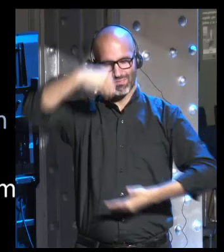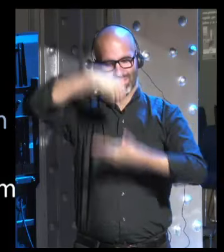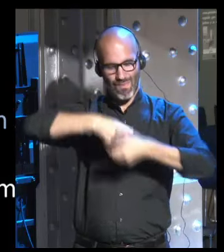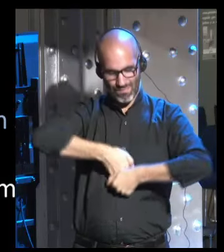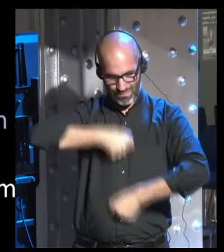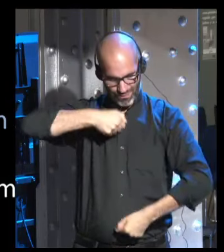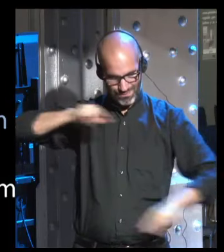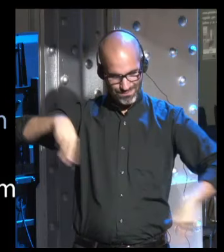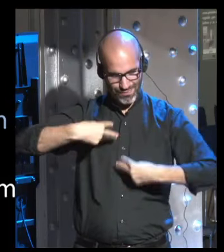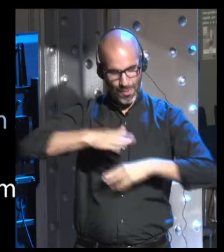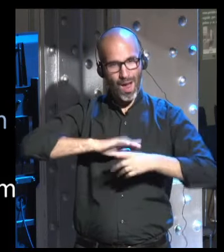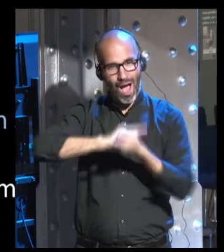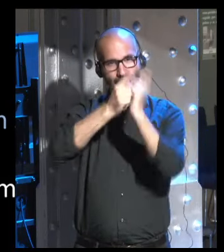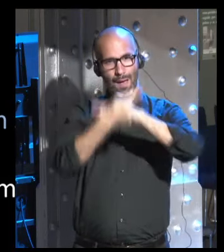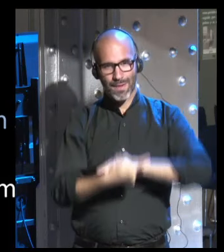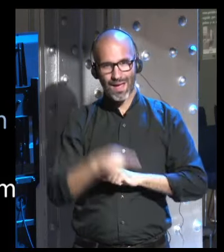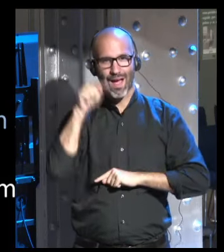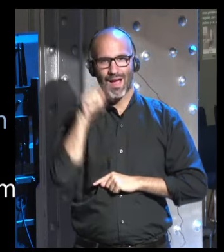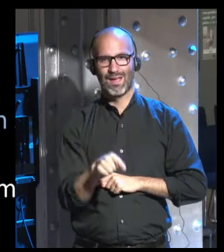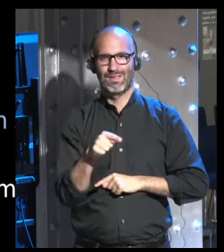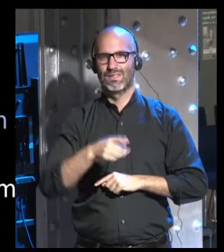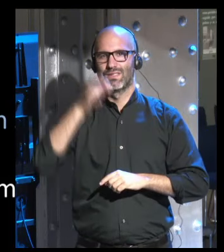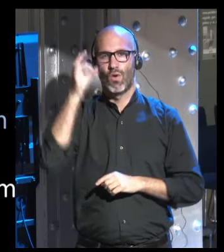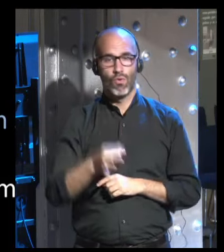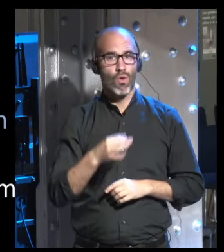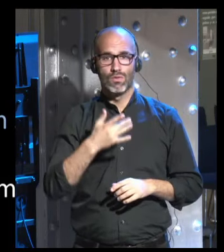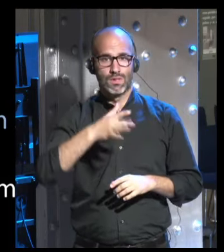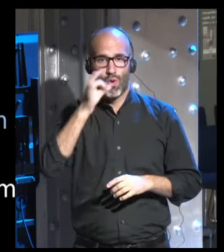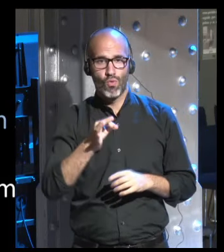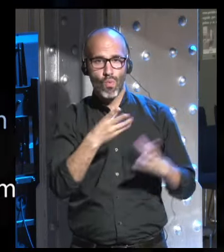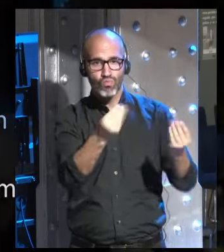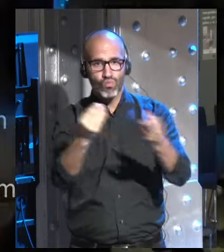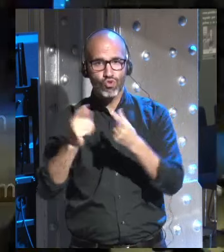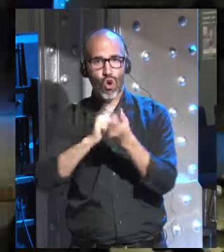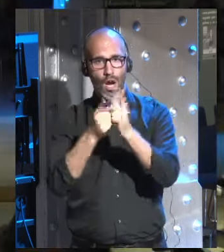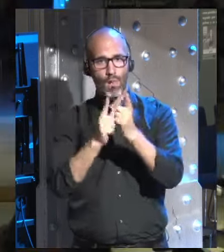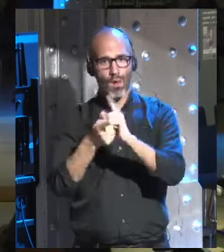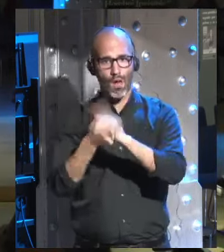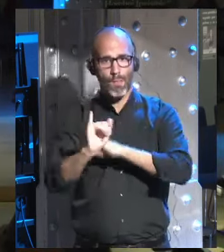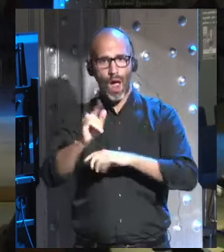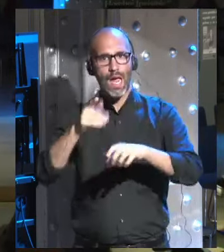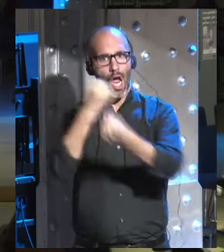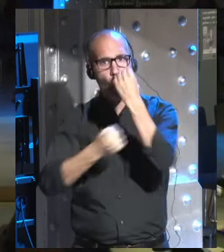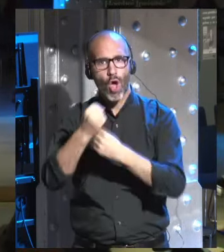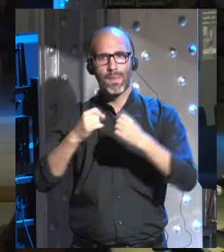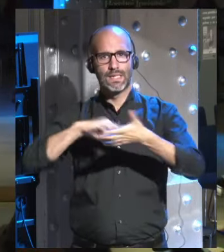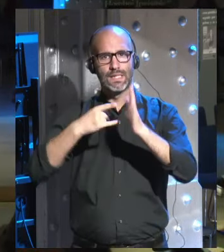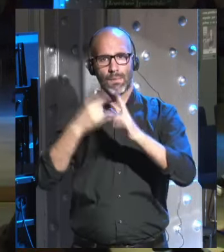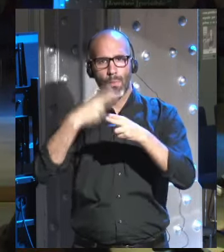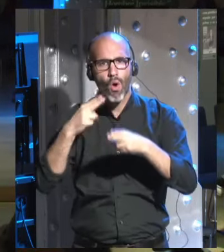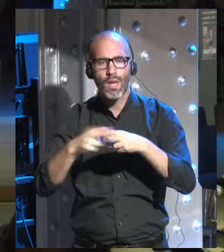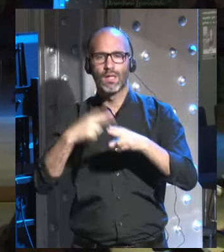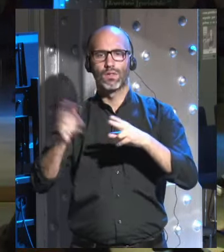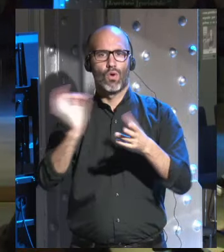dentro de nosotros mismos. Por supuesto seguirá habiendo muchos cambios importantes en la economía, en el sistema